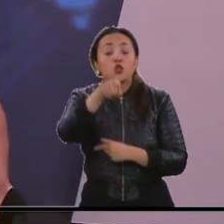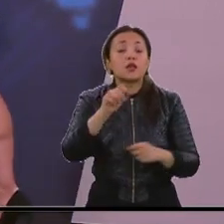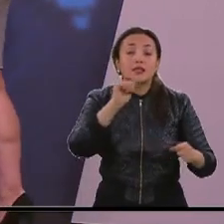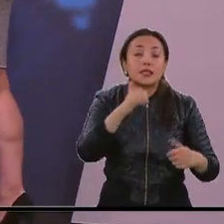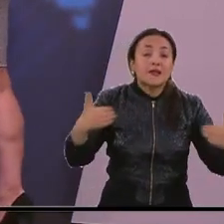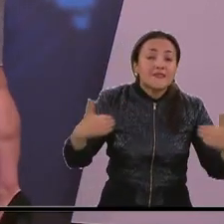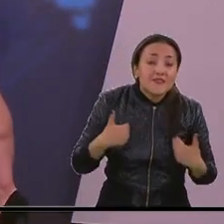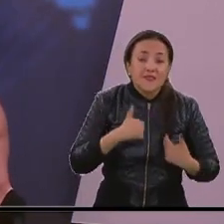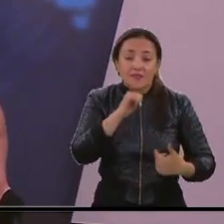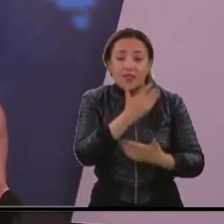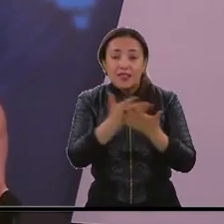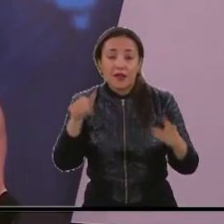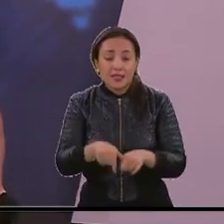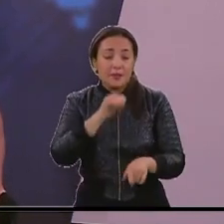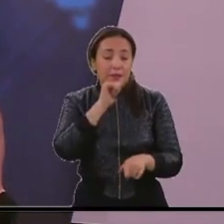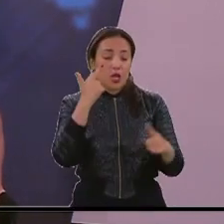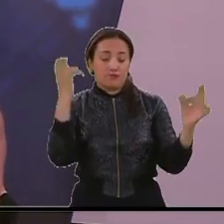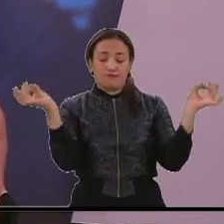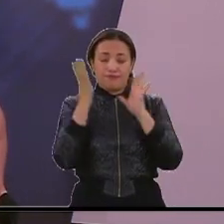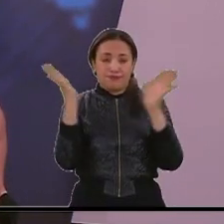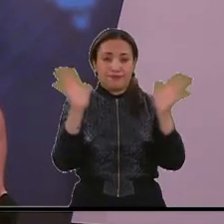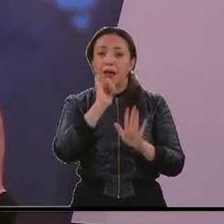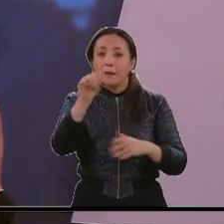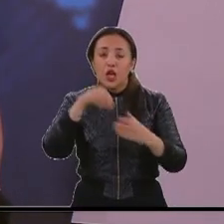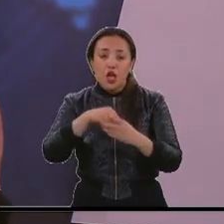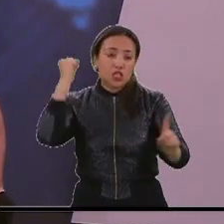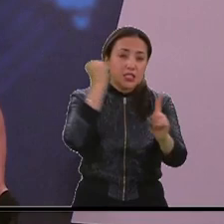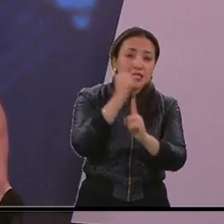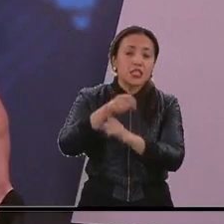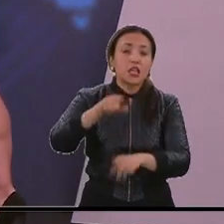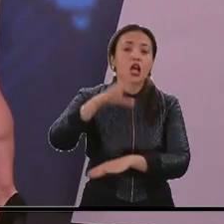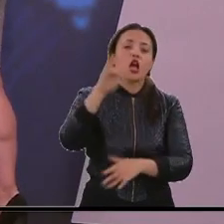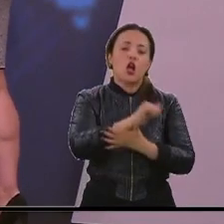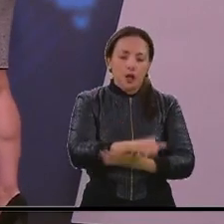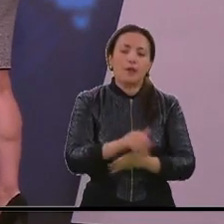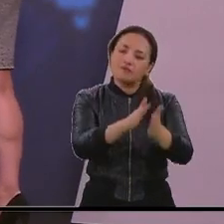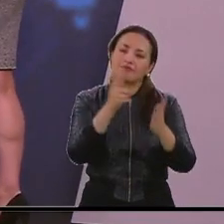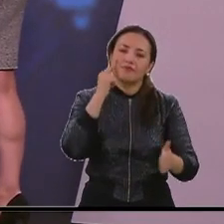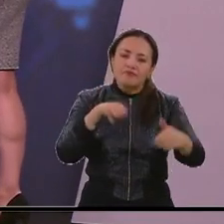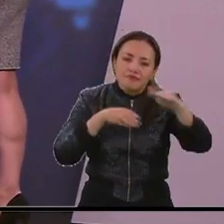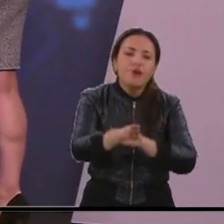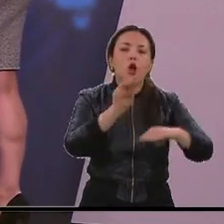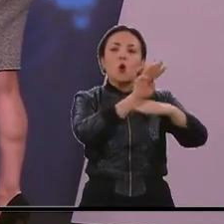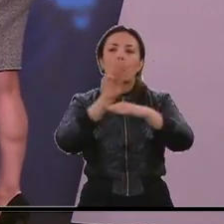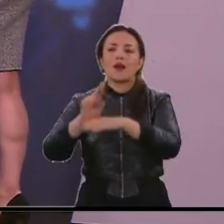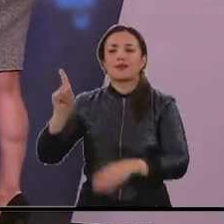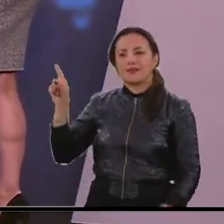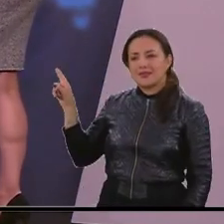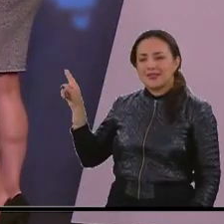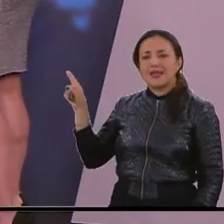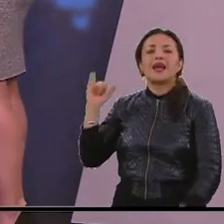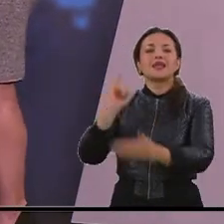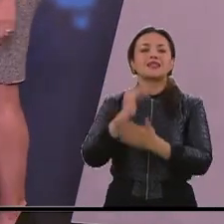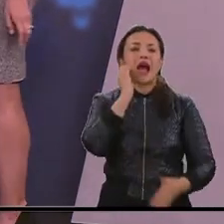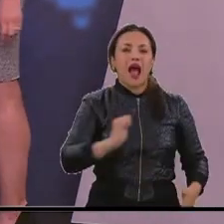de este atroz delito del feminicidio en Colombia, los invitamos a que visiten la página de Feminicidios Colombia.